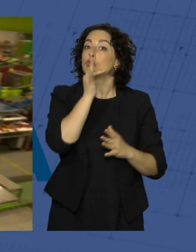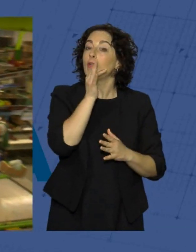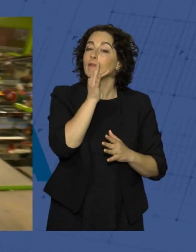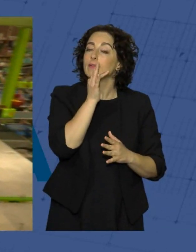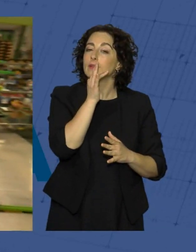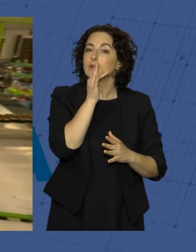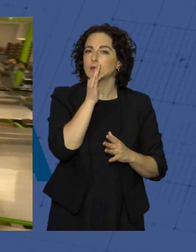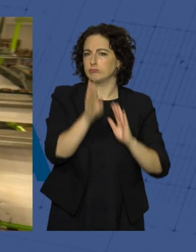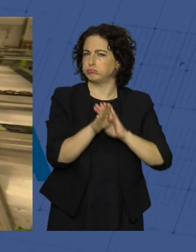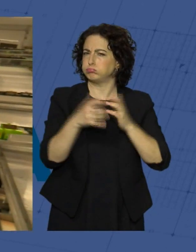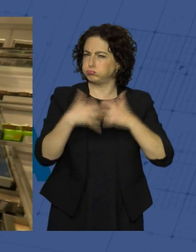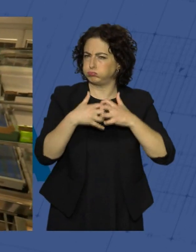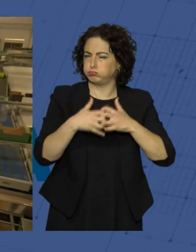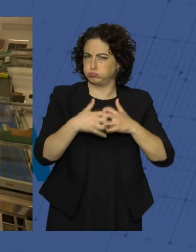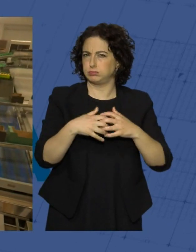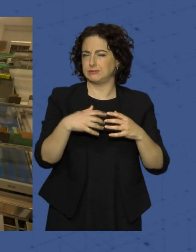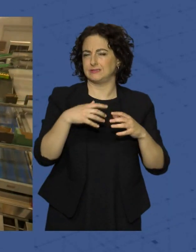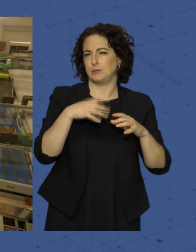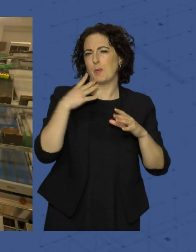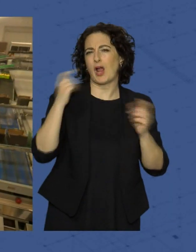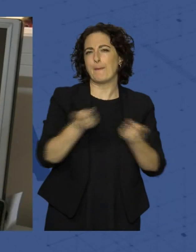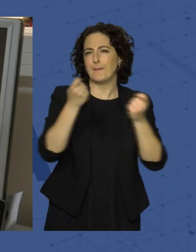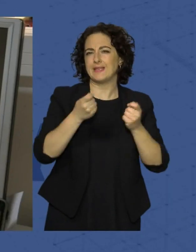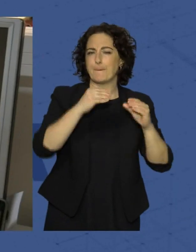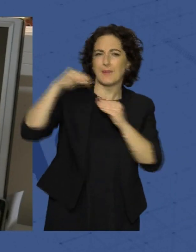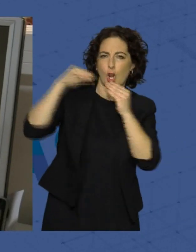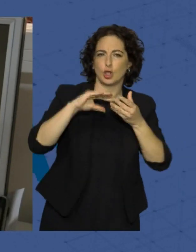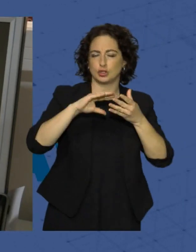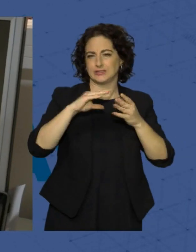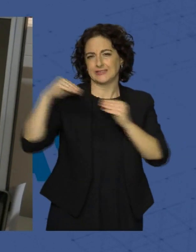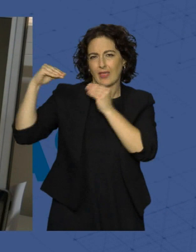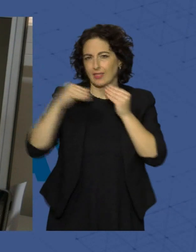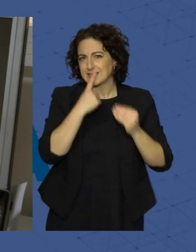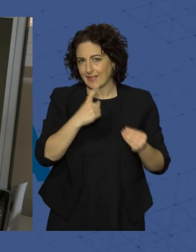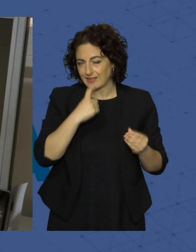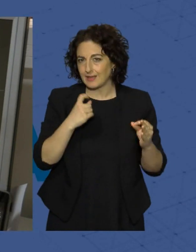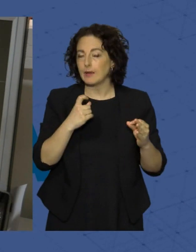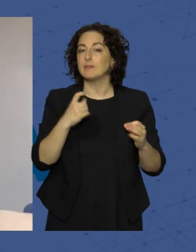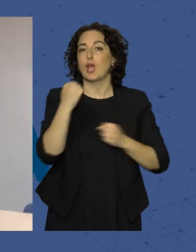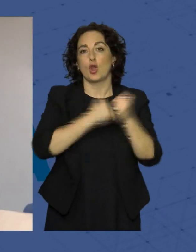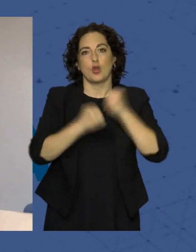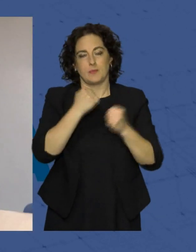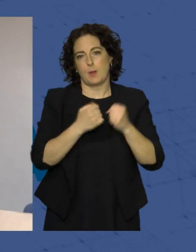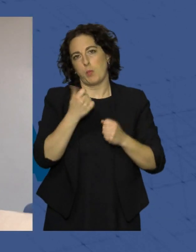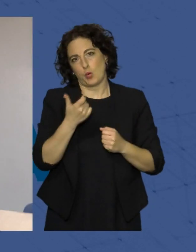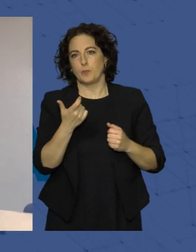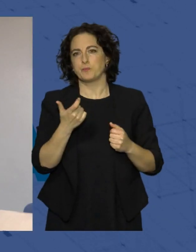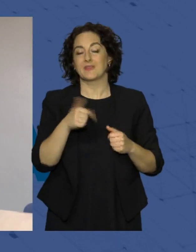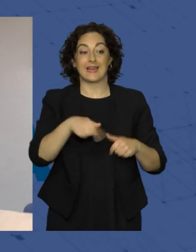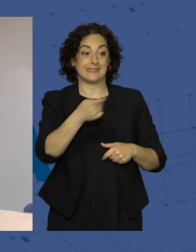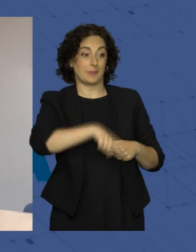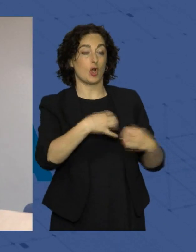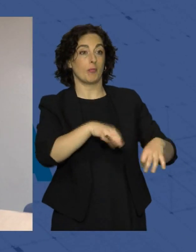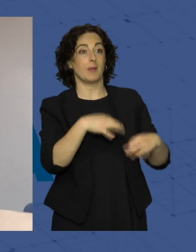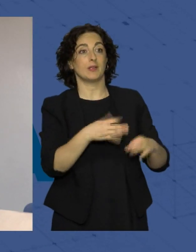a pleno rendimiento la campaña de melón y sandía, la agricultura lastra un poco la economía almeriense. Normalmente en este mes siempre